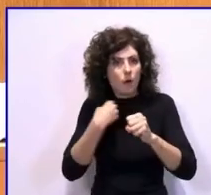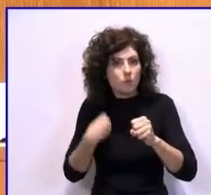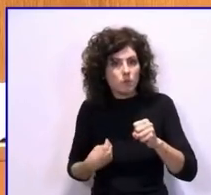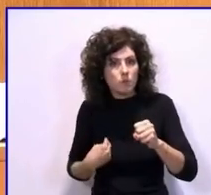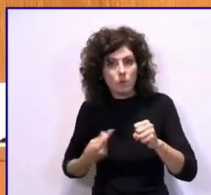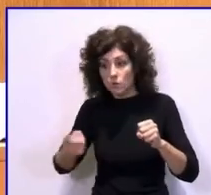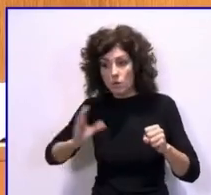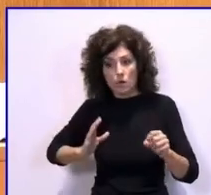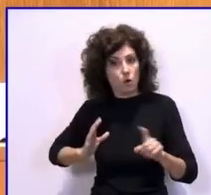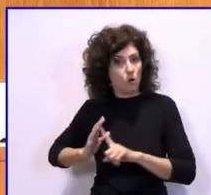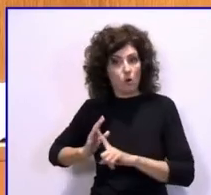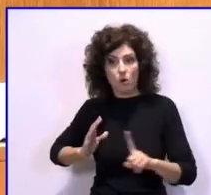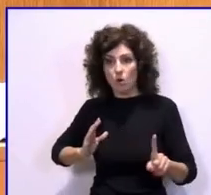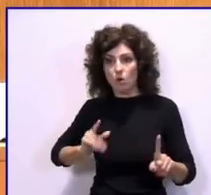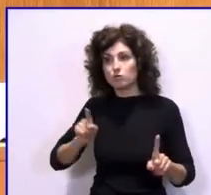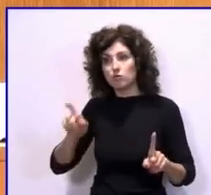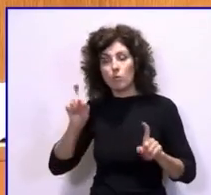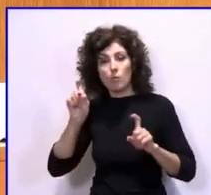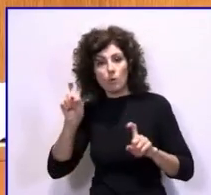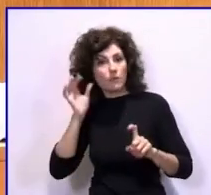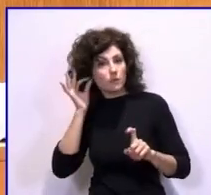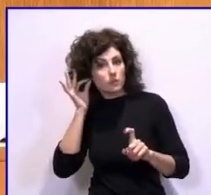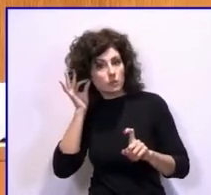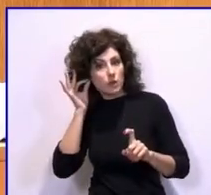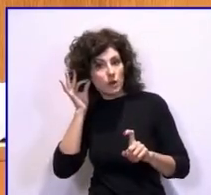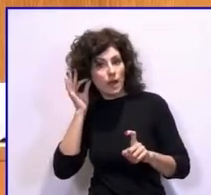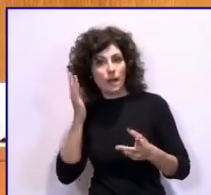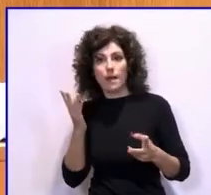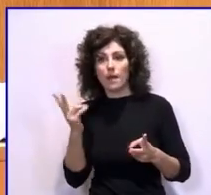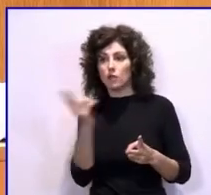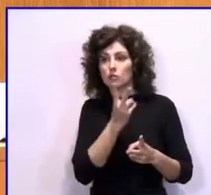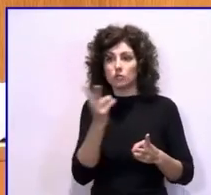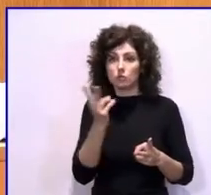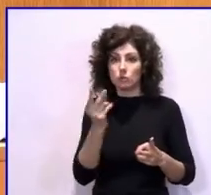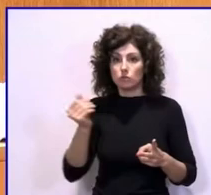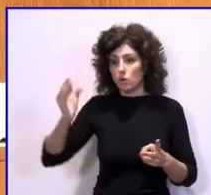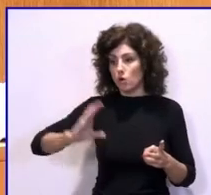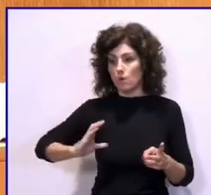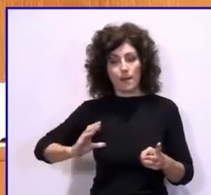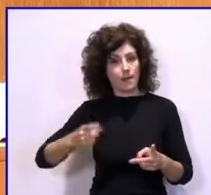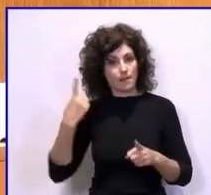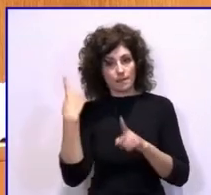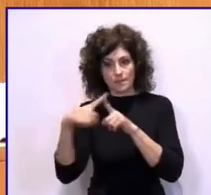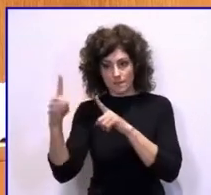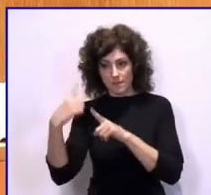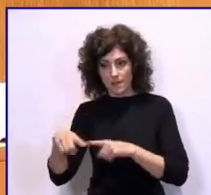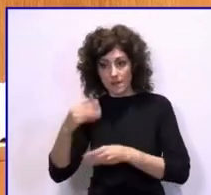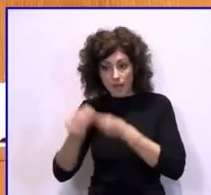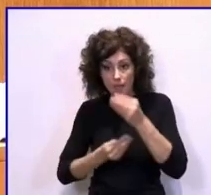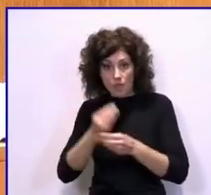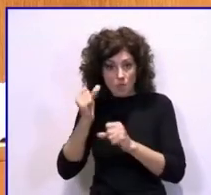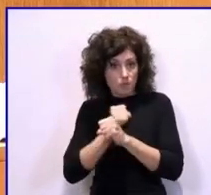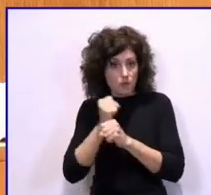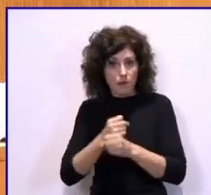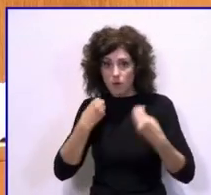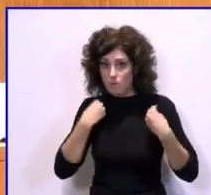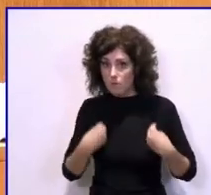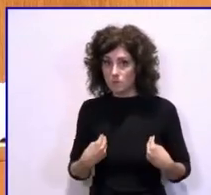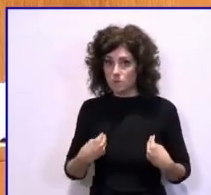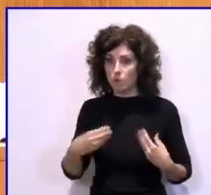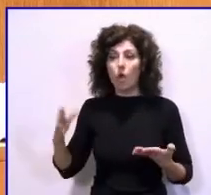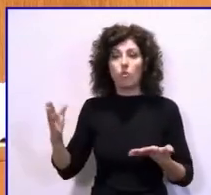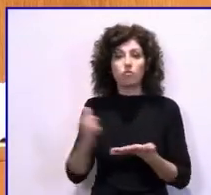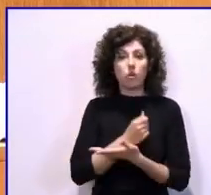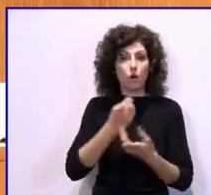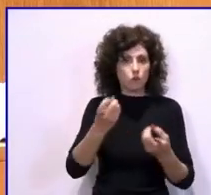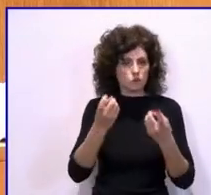cobraba lo mismo que su profesora venganita por hacer exactamente el mismo trabajo. Todos los alumnos, todas las